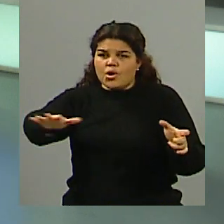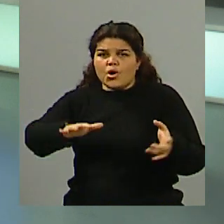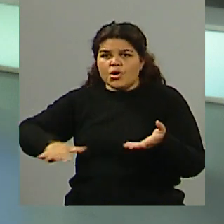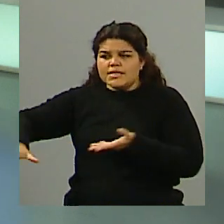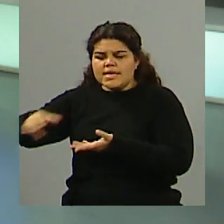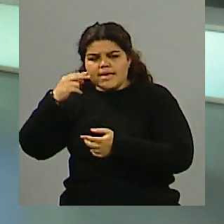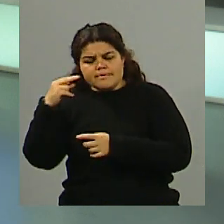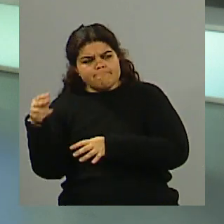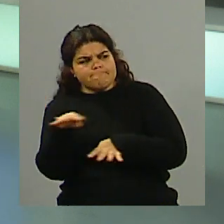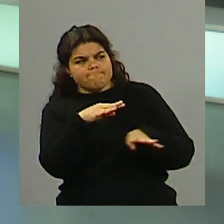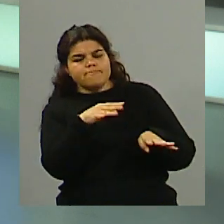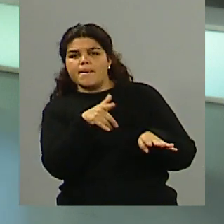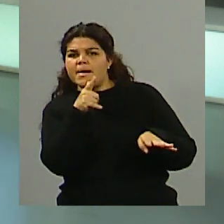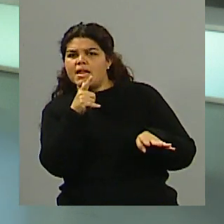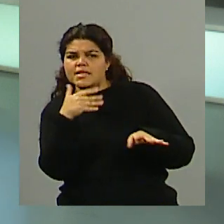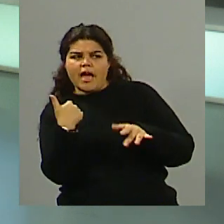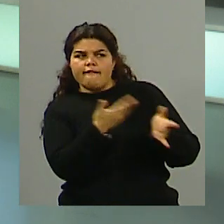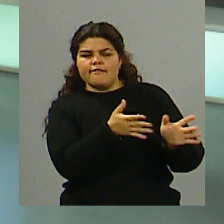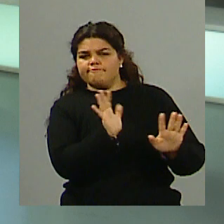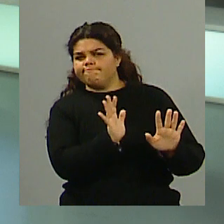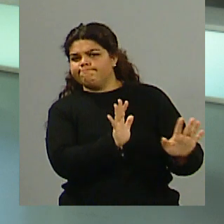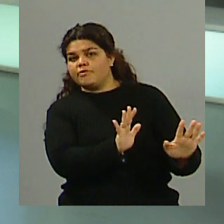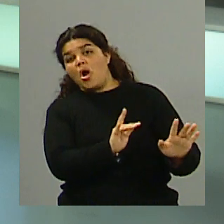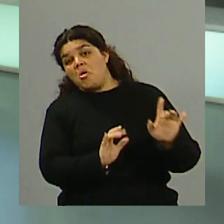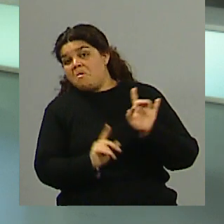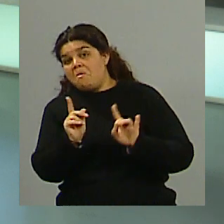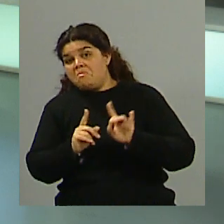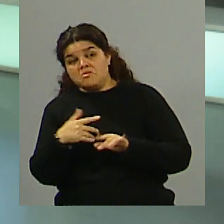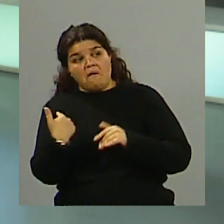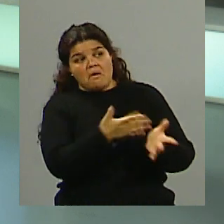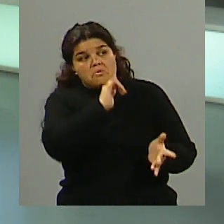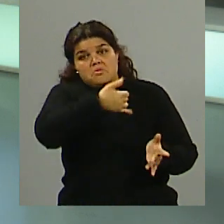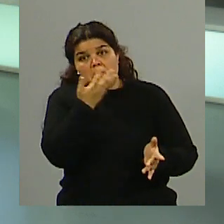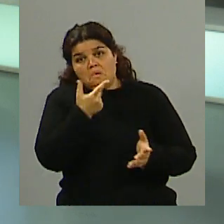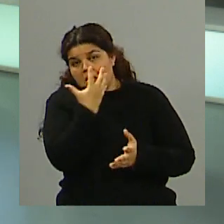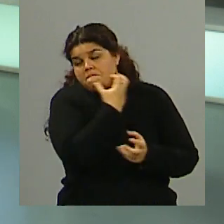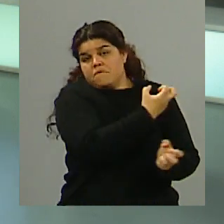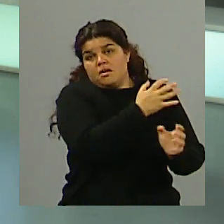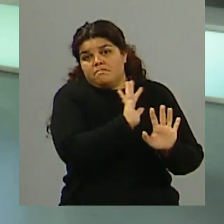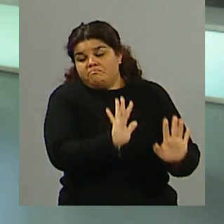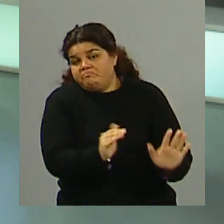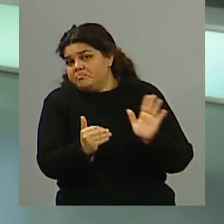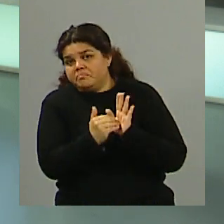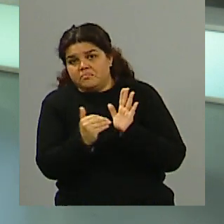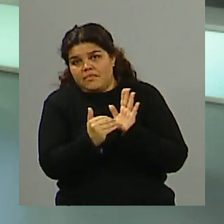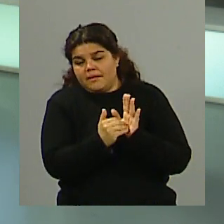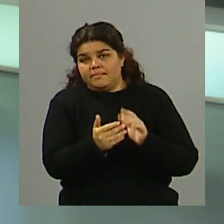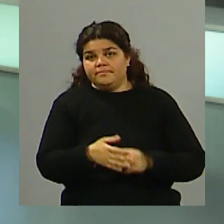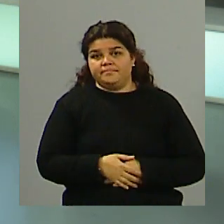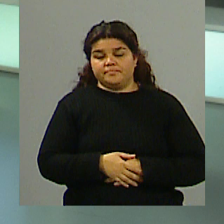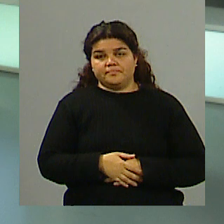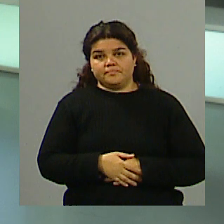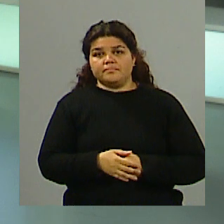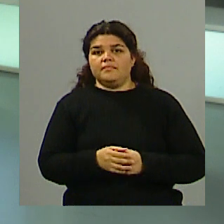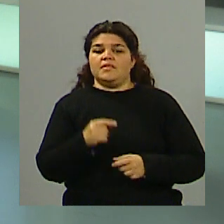votos. Bueno, nada, ya pasó este primer debate, ¿qué se puede hacer? Mejorarlo, por